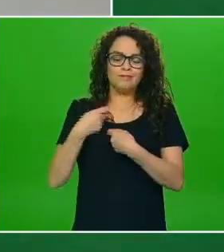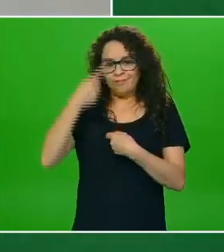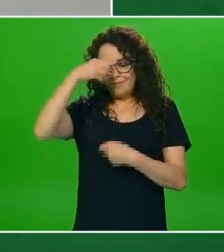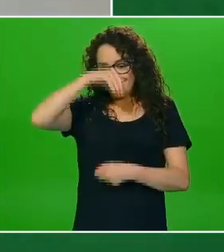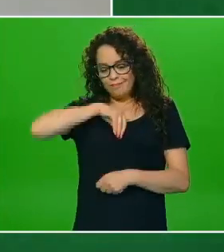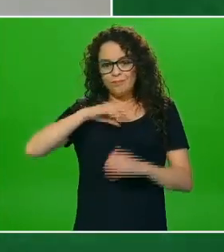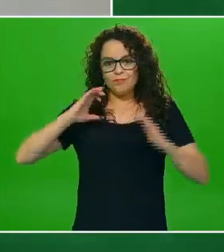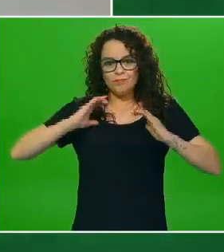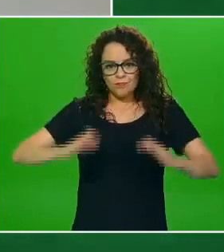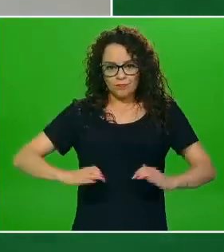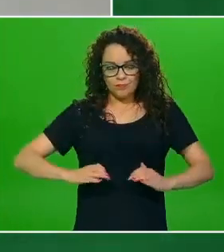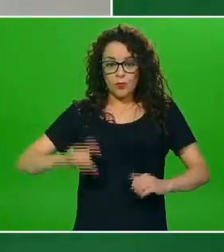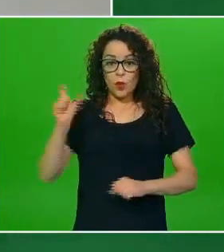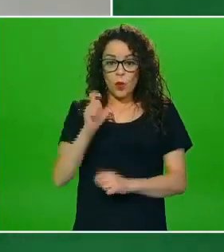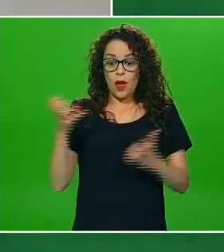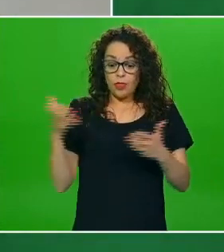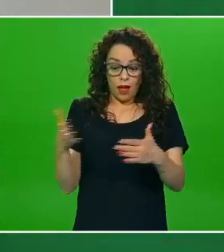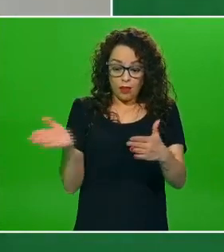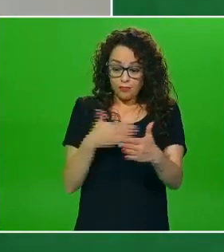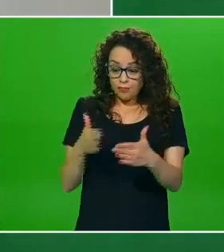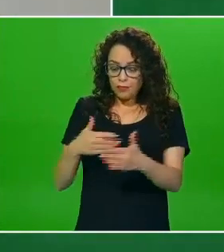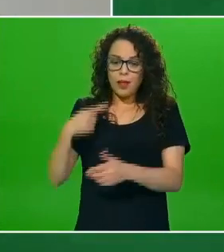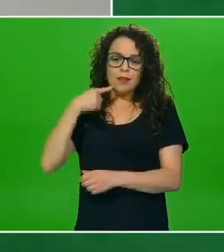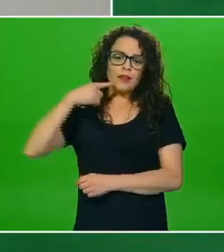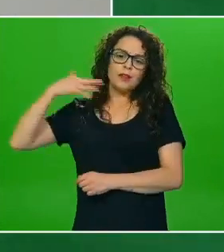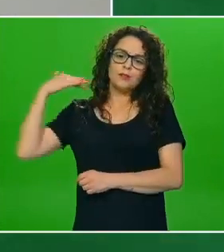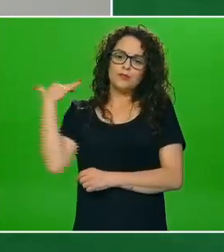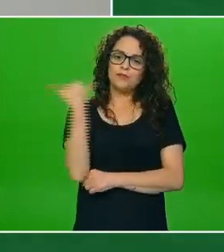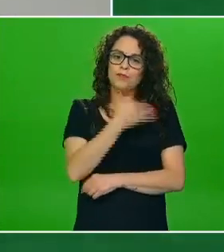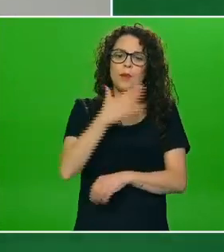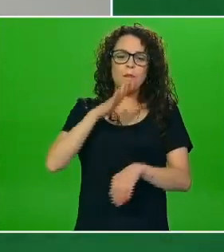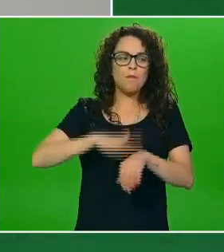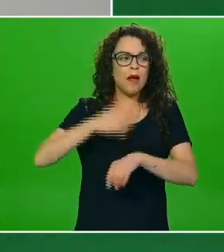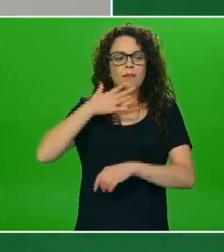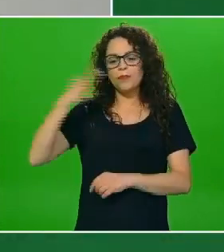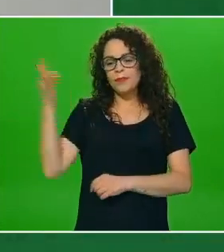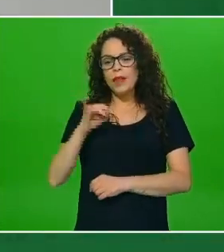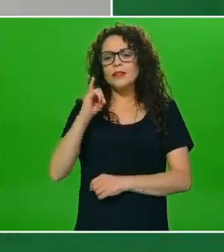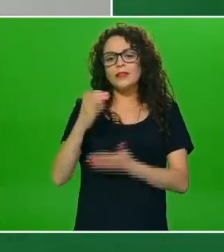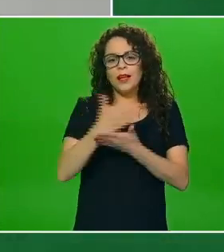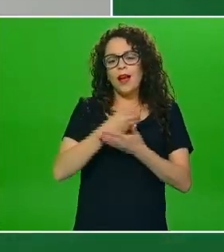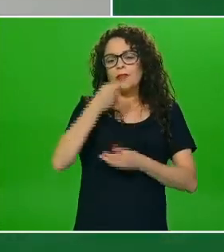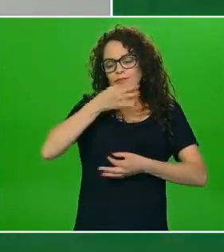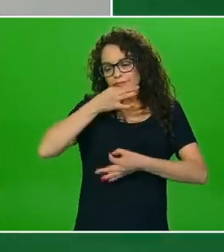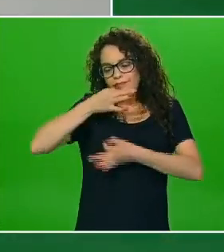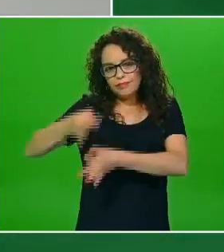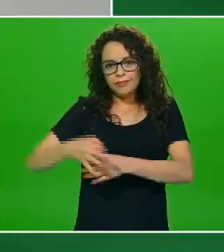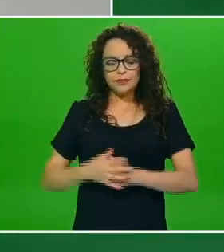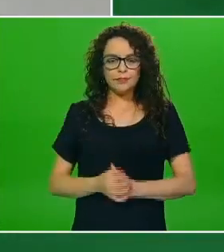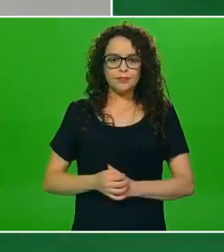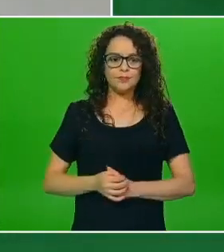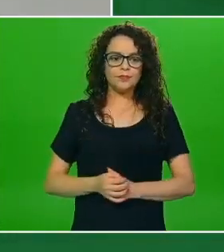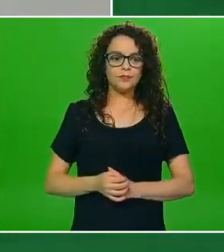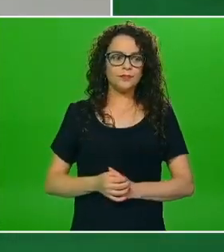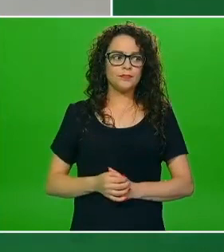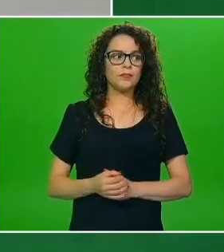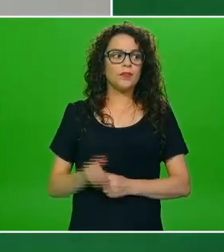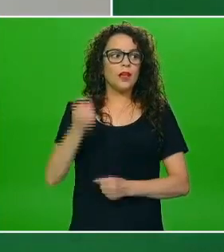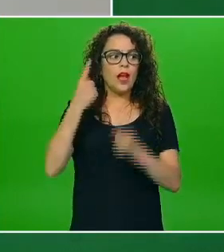cuando los preparamos en ricos guisados pues se disfrutan bastante ahora si les voy a presentar